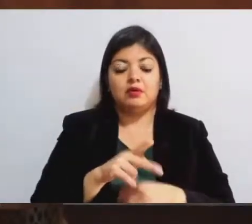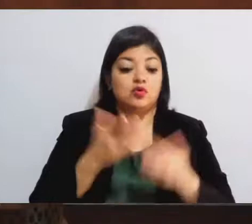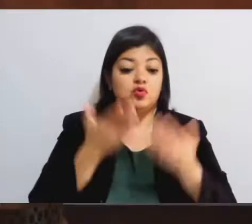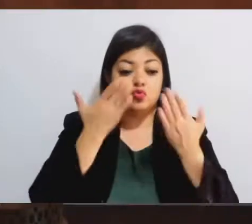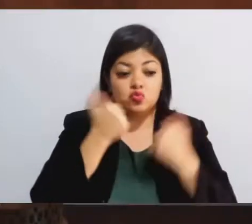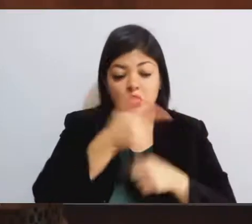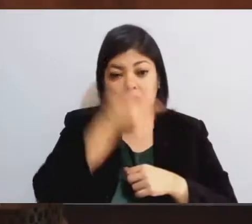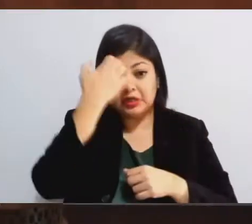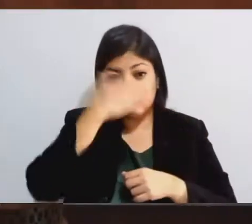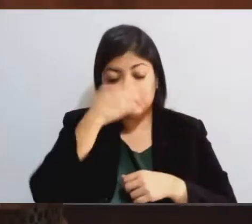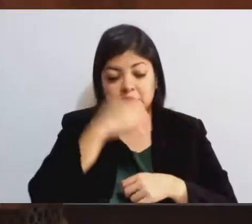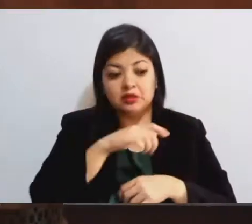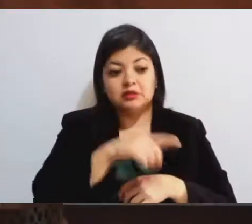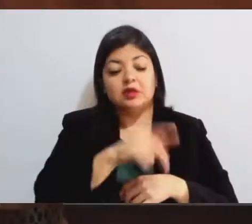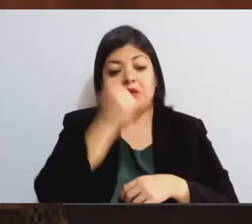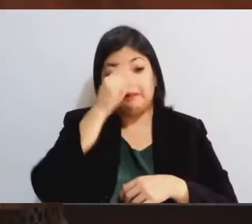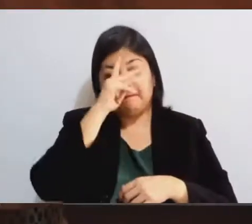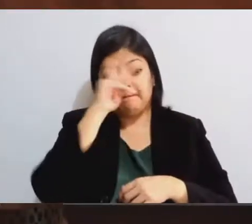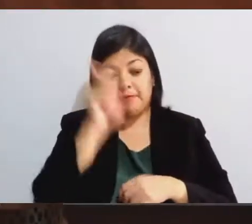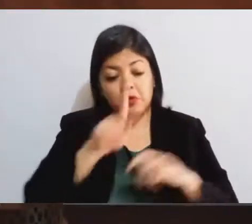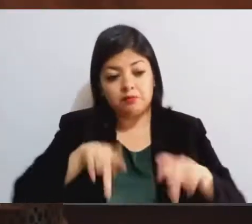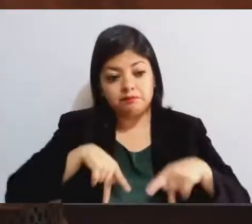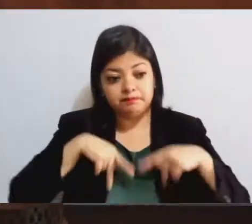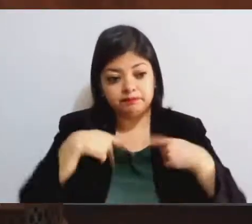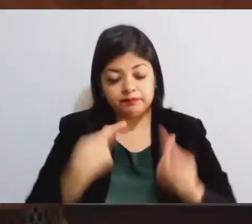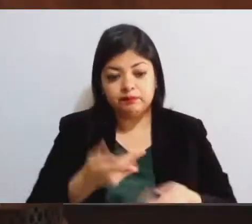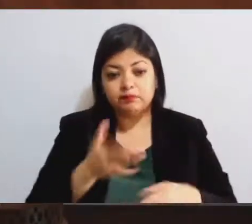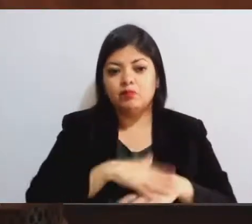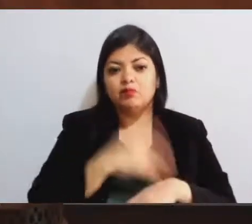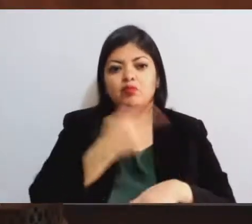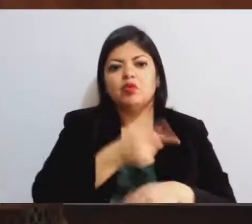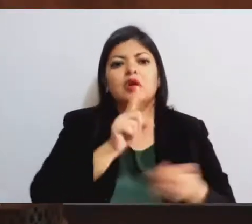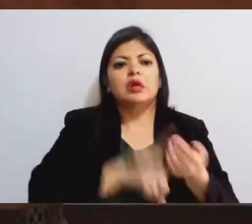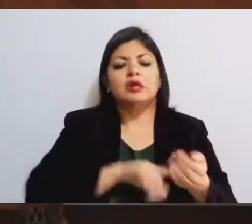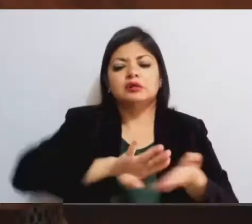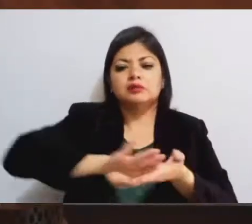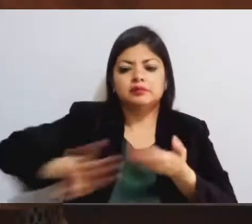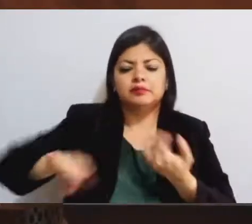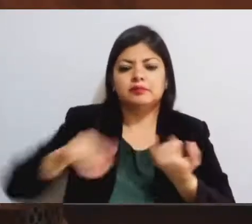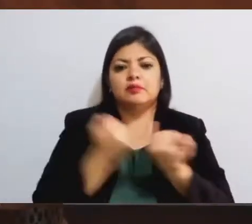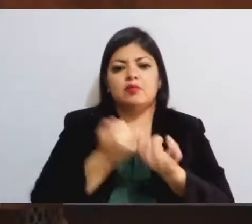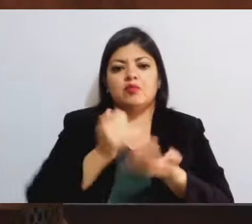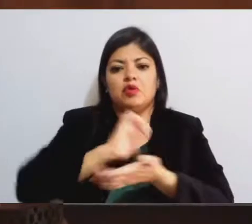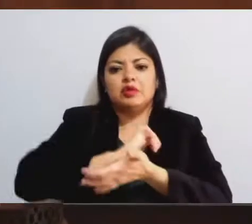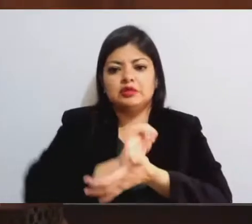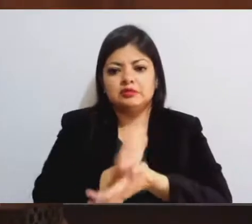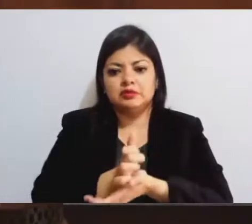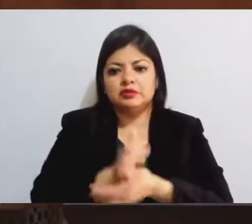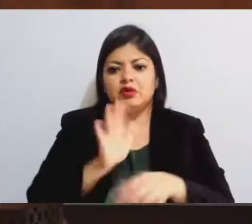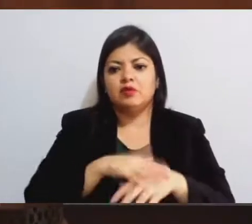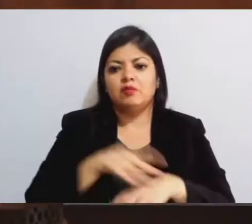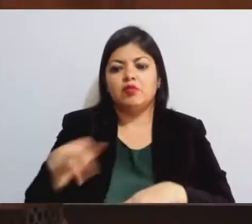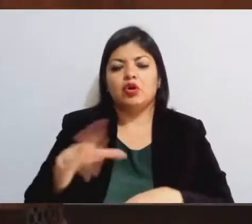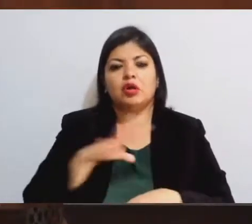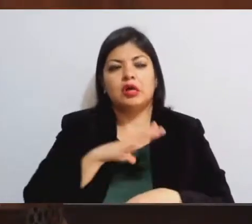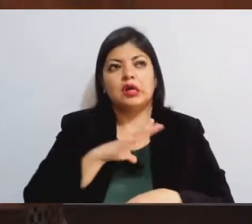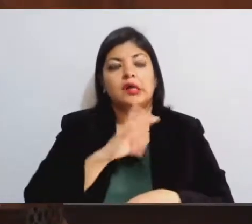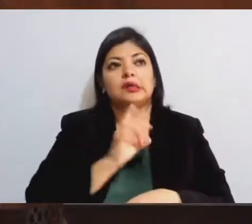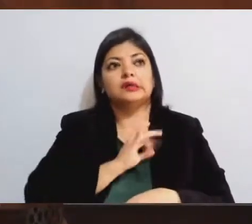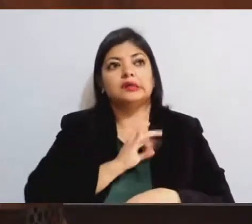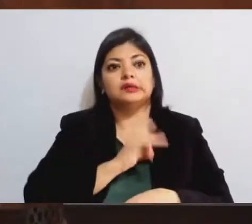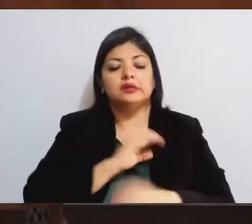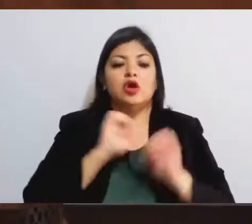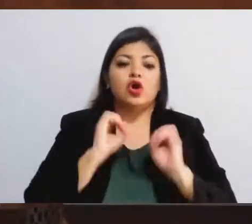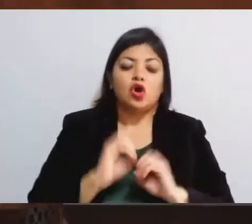vulnerabilidad por su condición de exclusión y discriminación, por temor fundado o porque